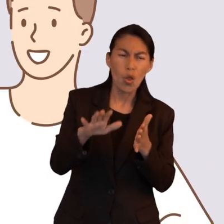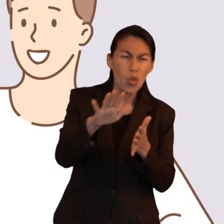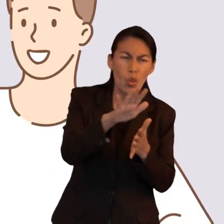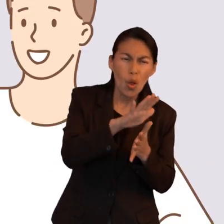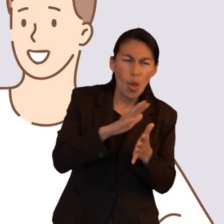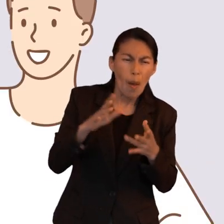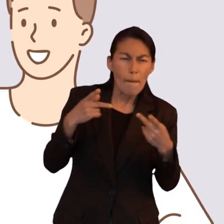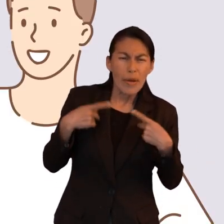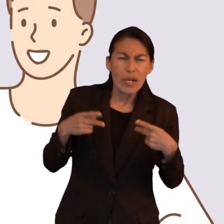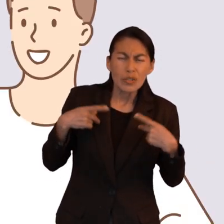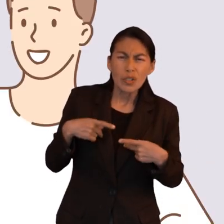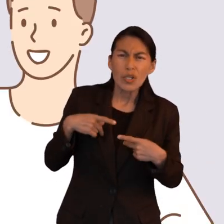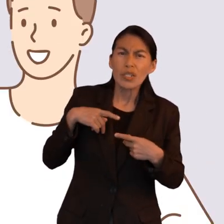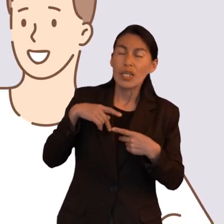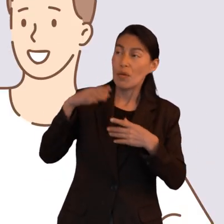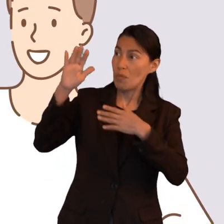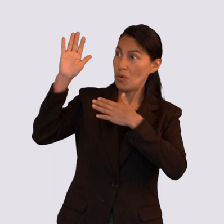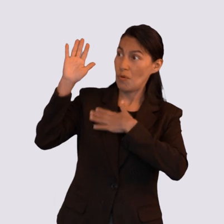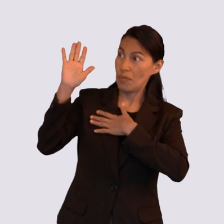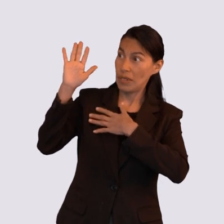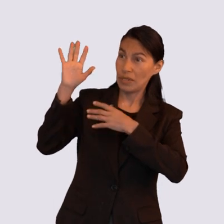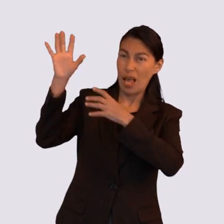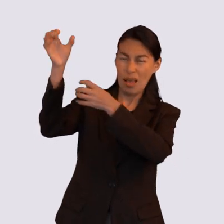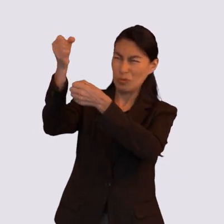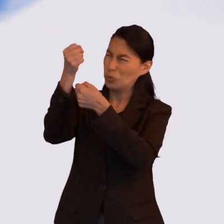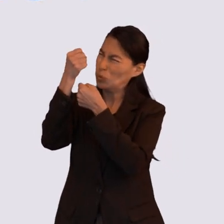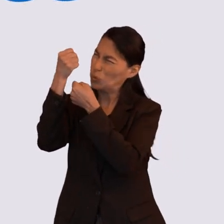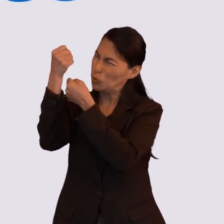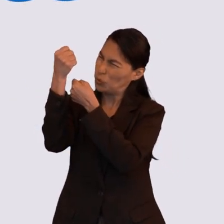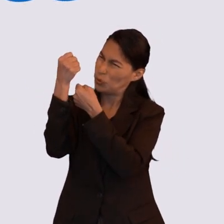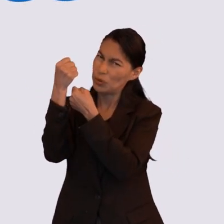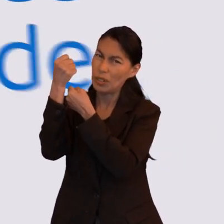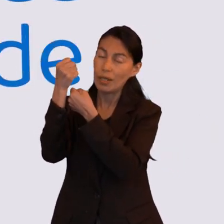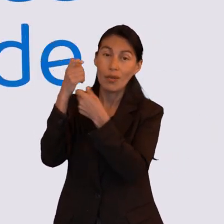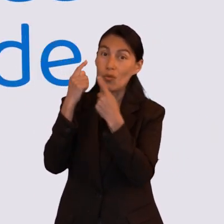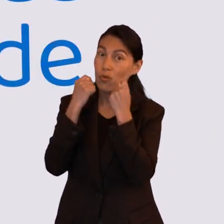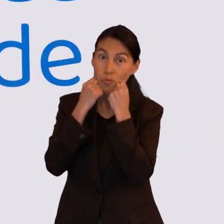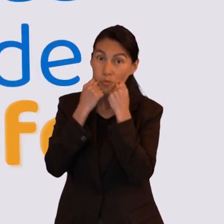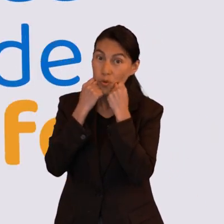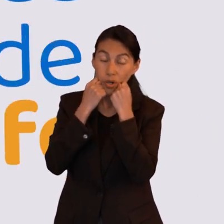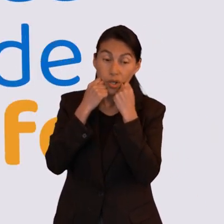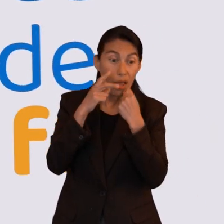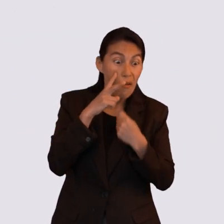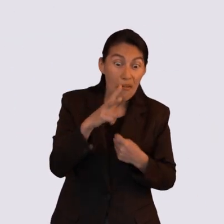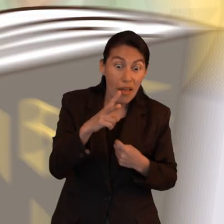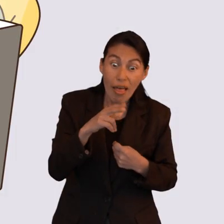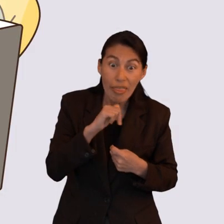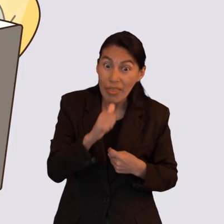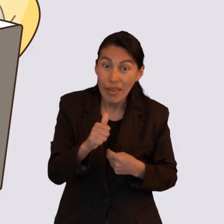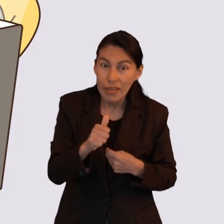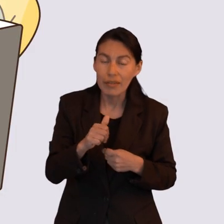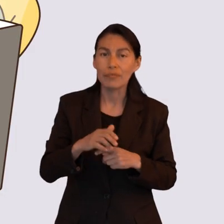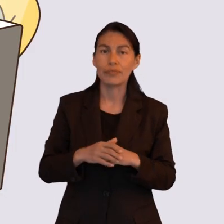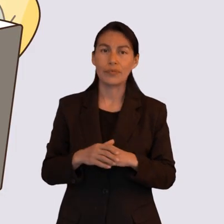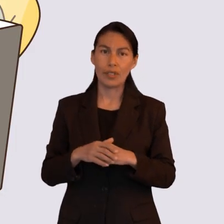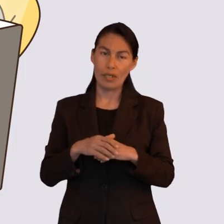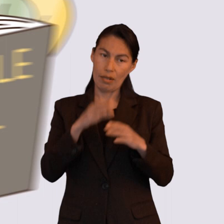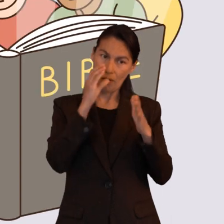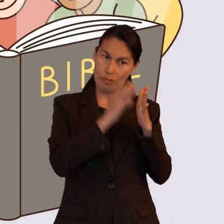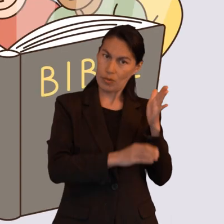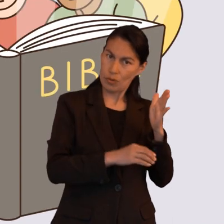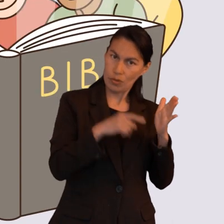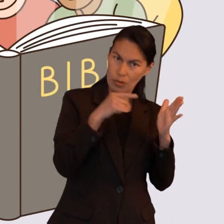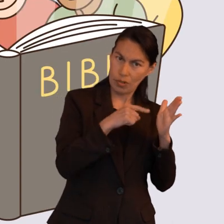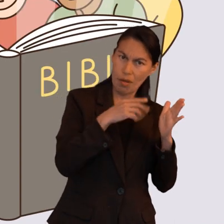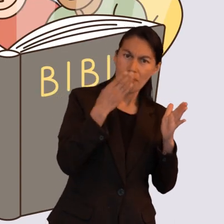aferrarse a las promesas de Dios a pesar de no tener evidencias visibles de nuestra fe. El capítulo de la fe